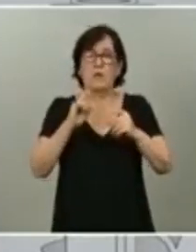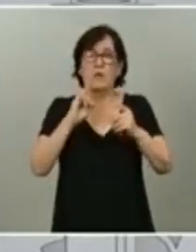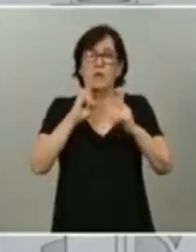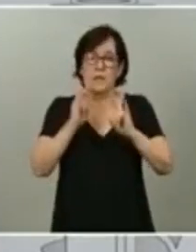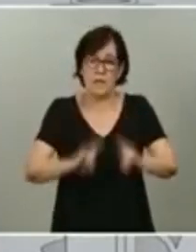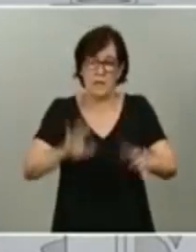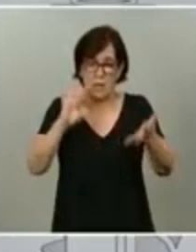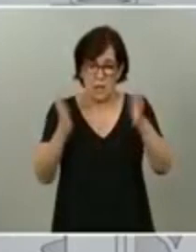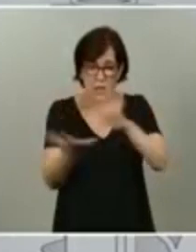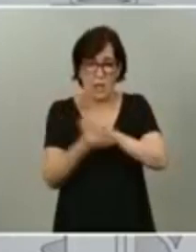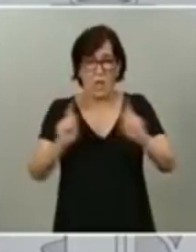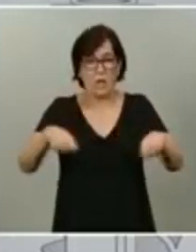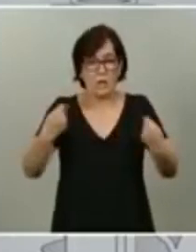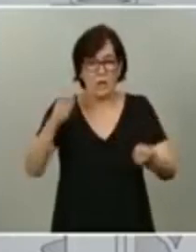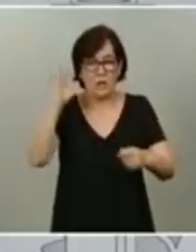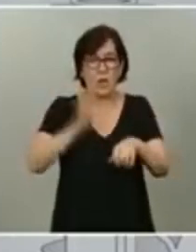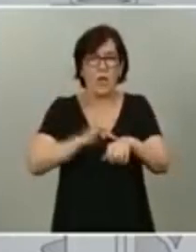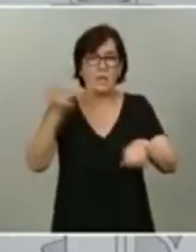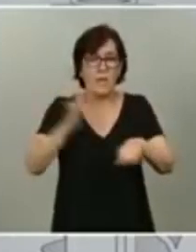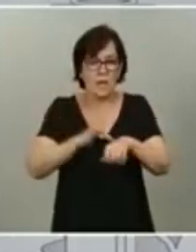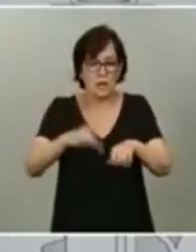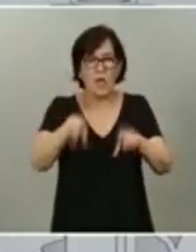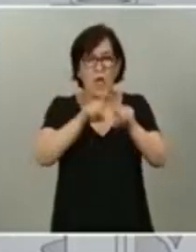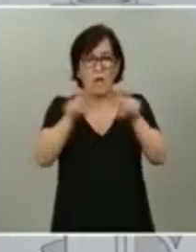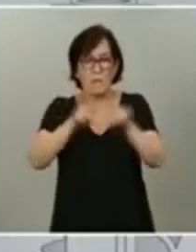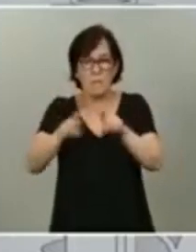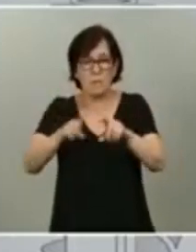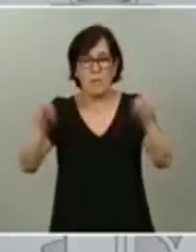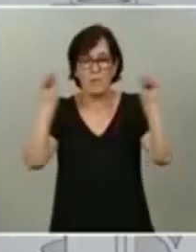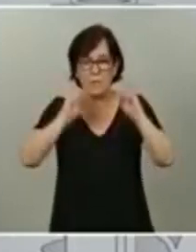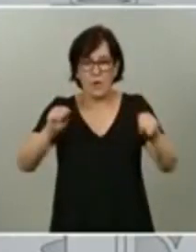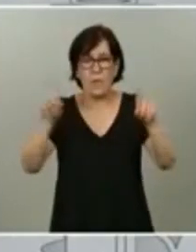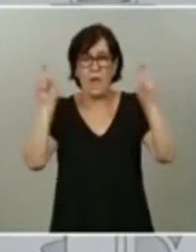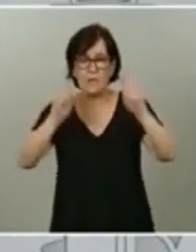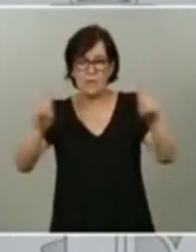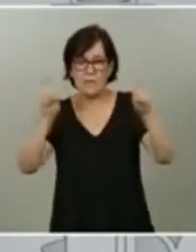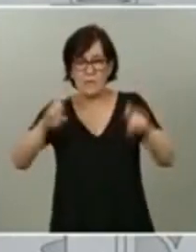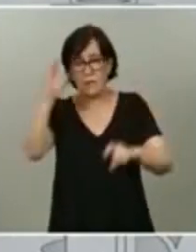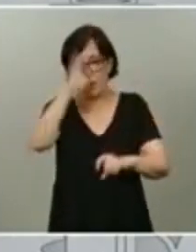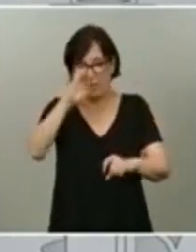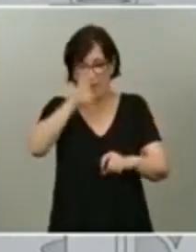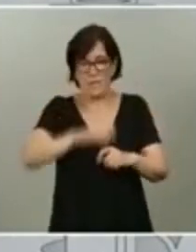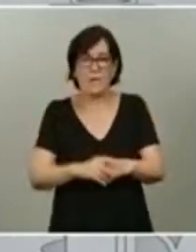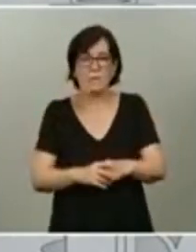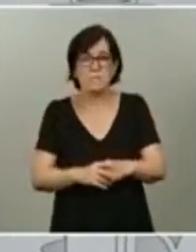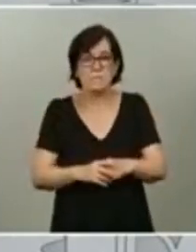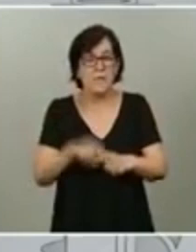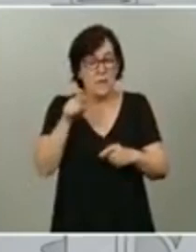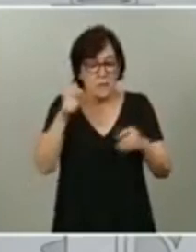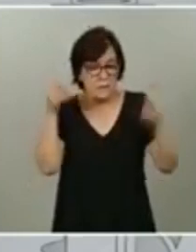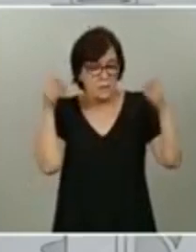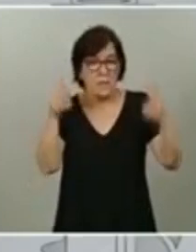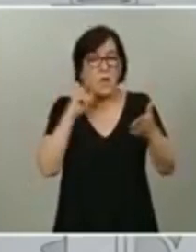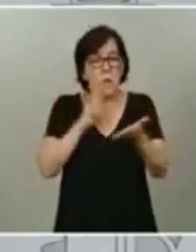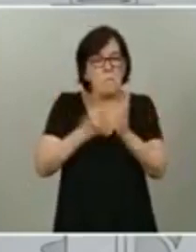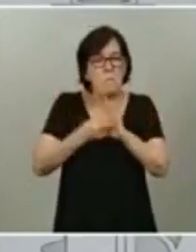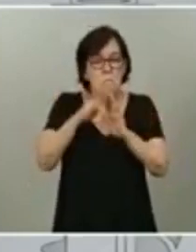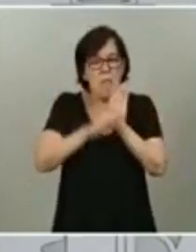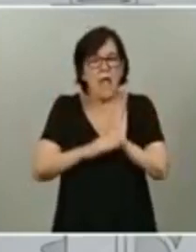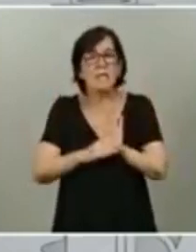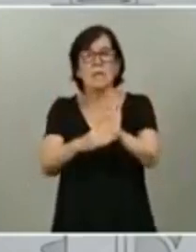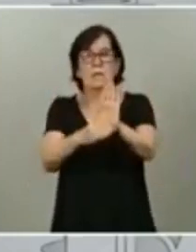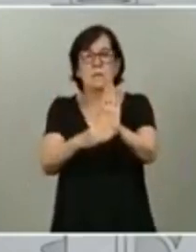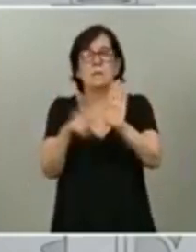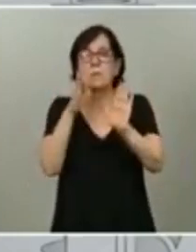ecológica, por la digitalización de nuestras empresas, por la formación, la educación y la ciencia. Ese es el sentido de los planes que estamos presentando para